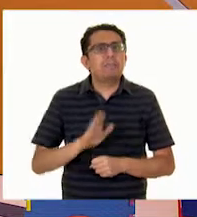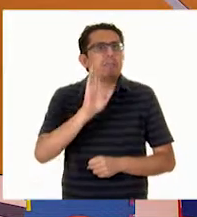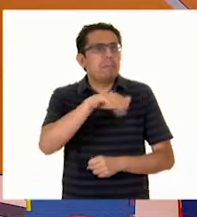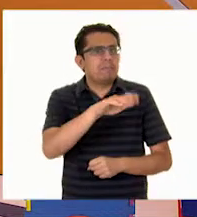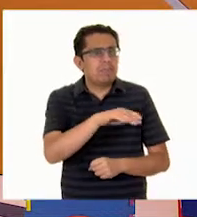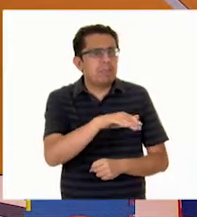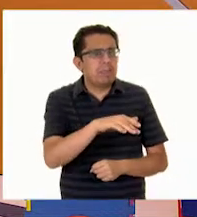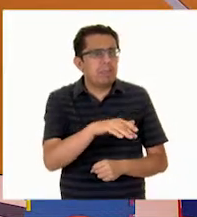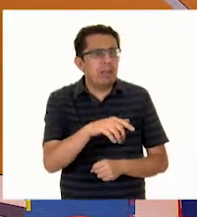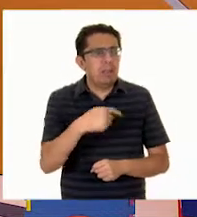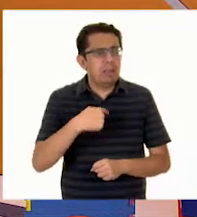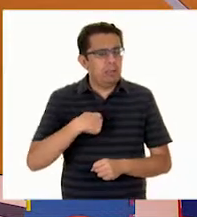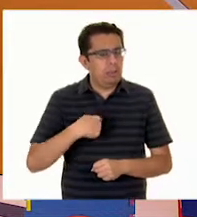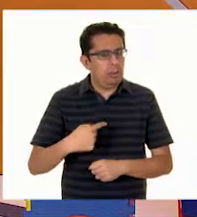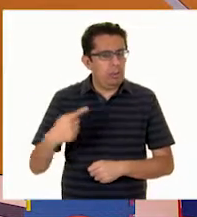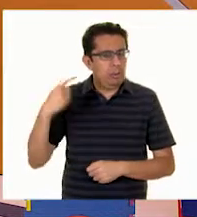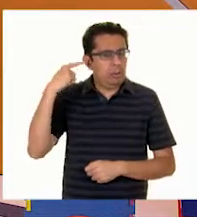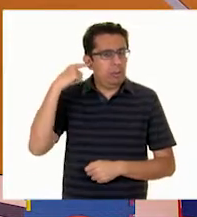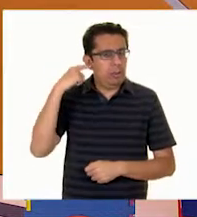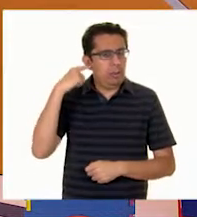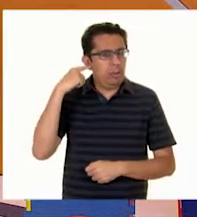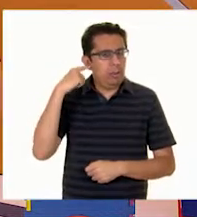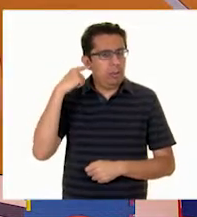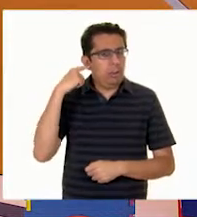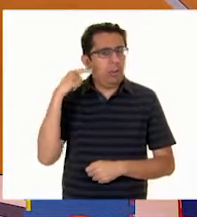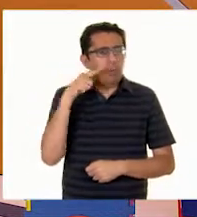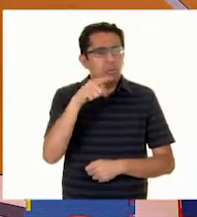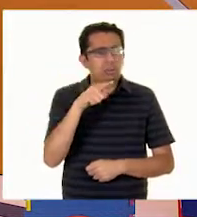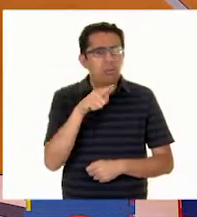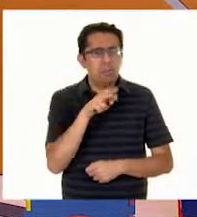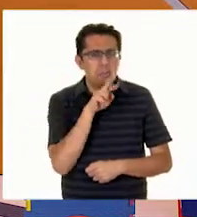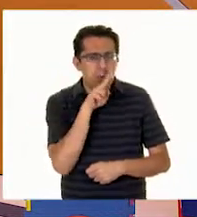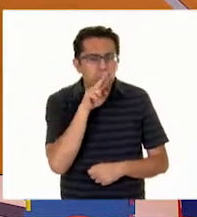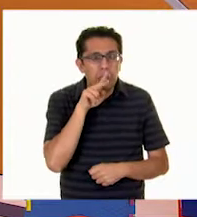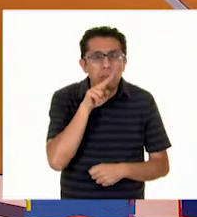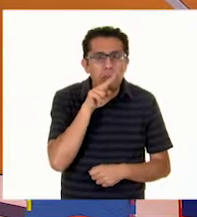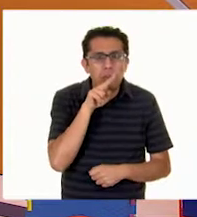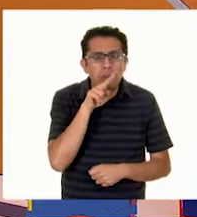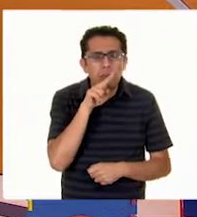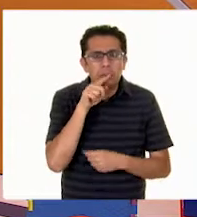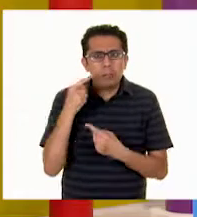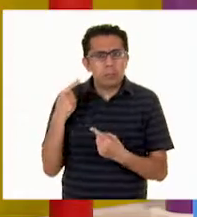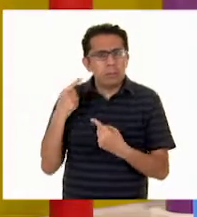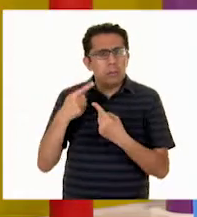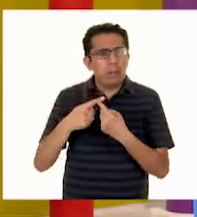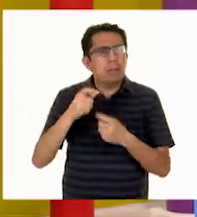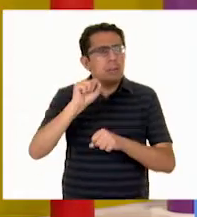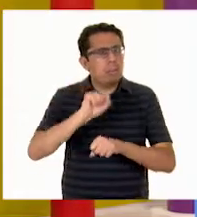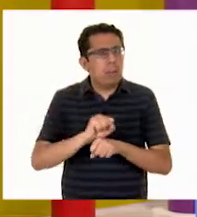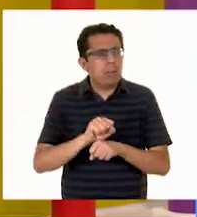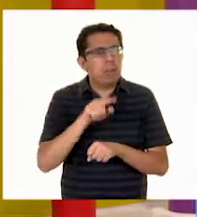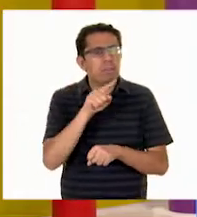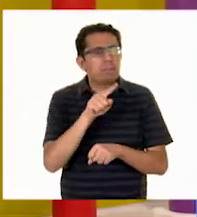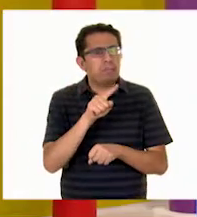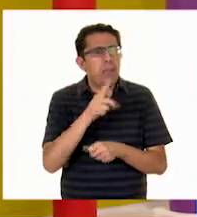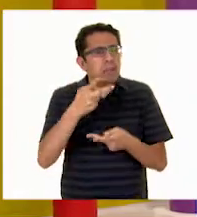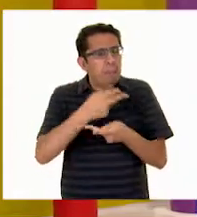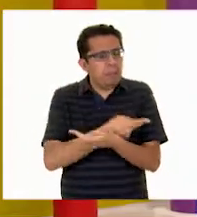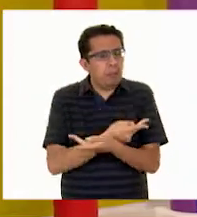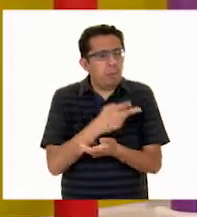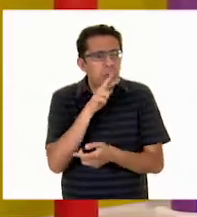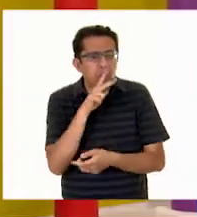pero yo escuché que has andado preocupado esta semana, ¿eh? Pues sí. ¿Hay algo que te aqueja?